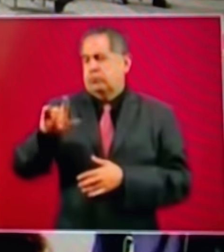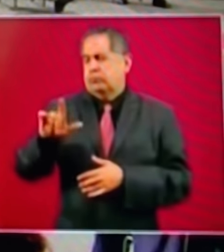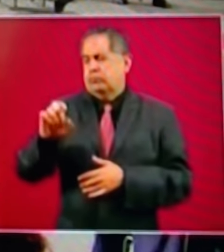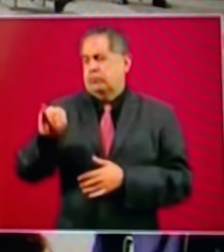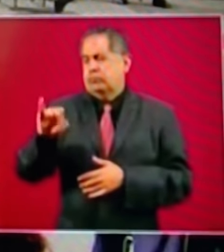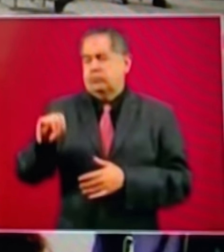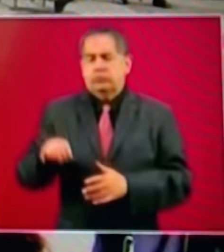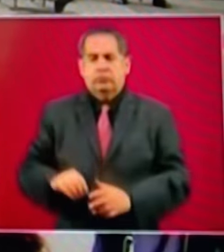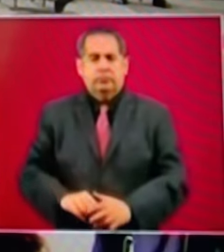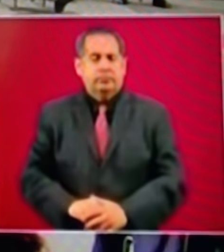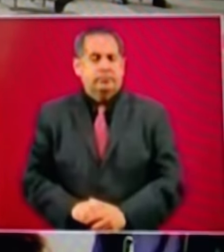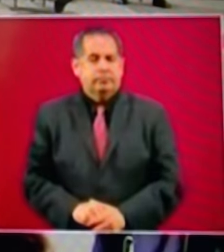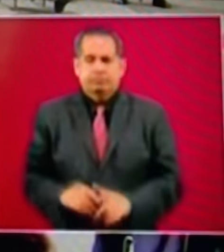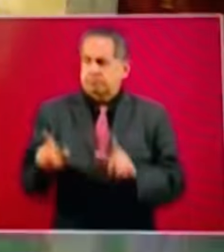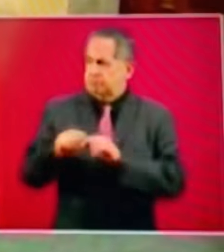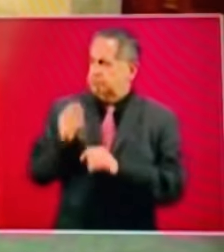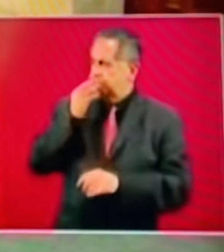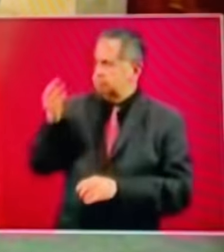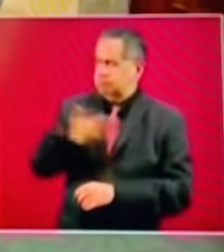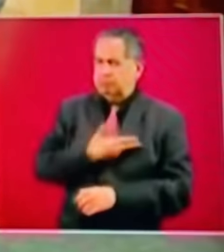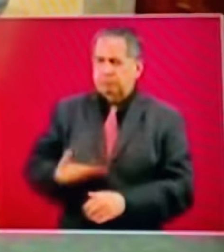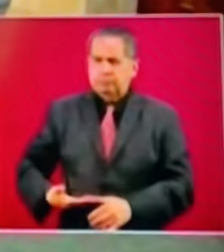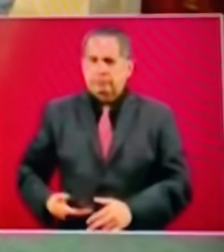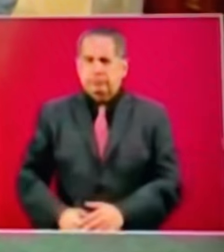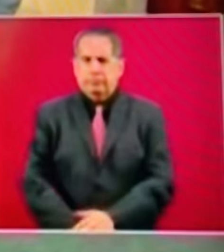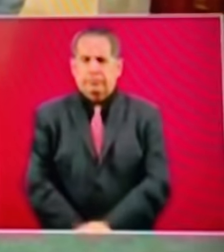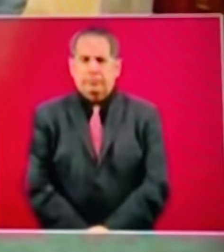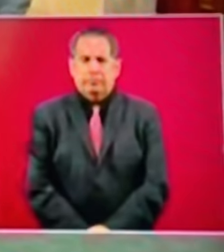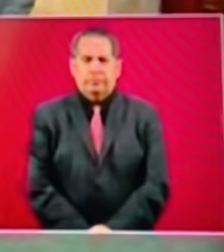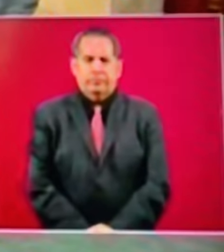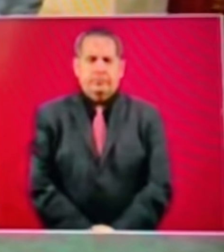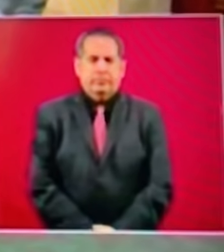es cuando señor presidente señor